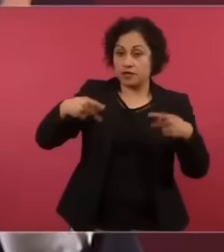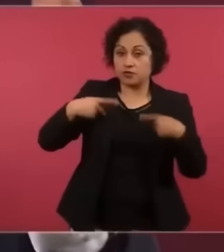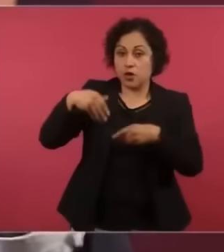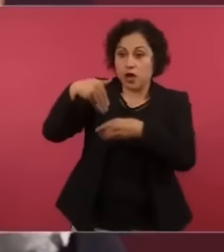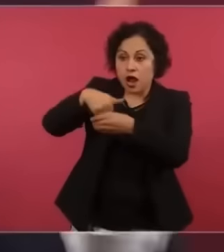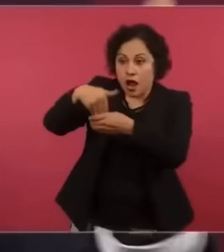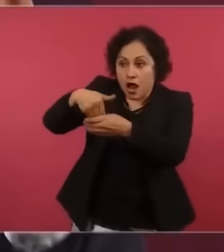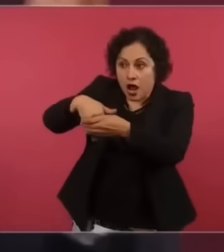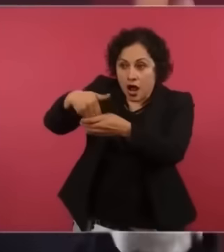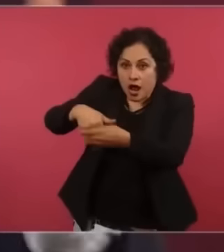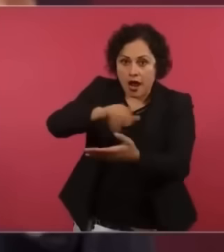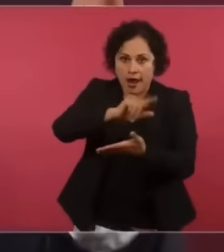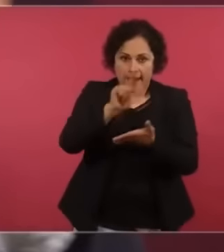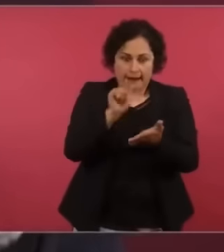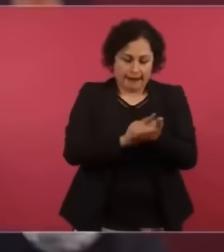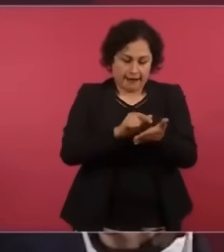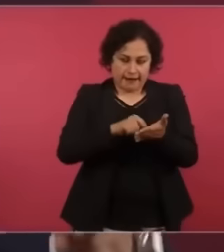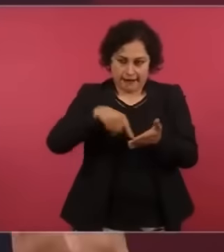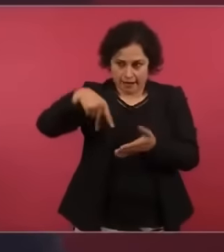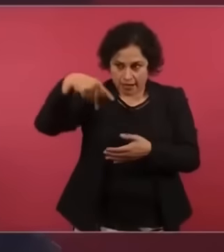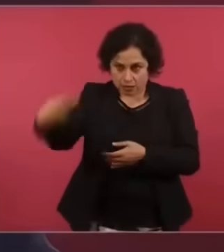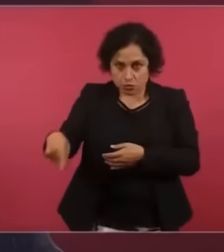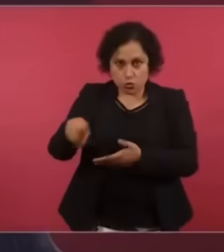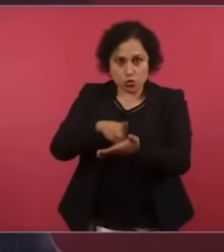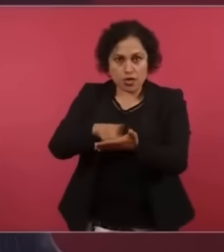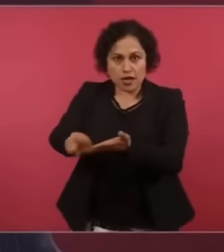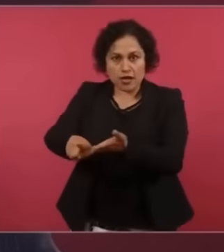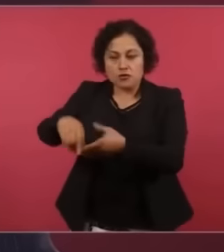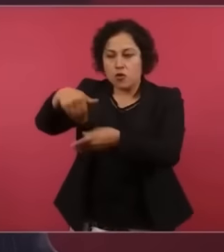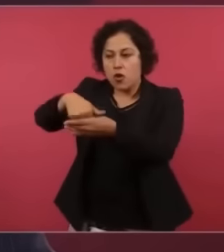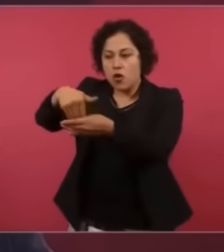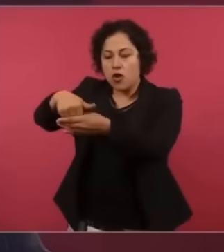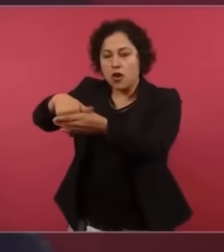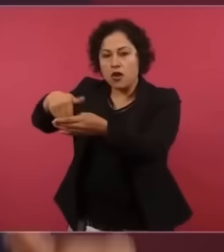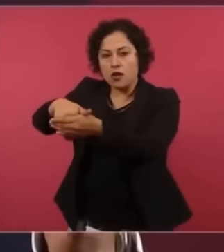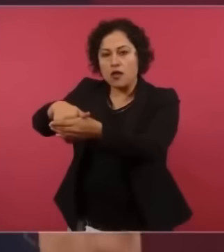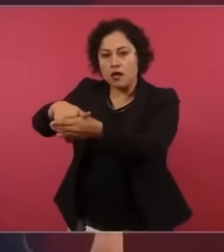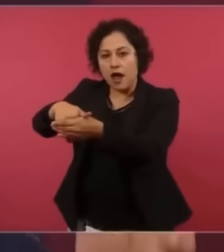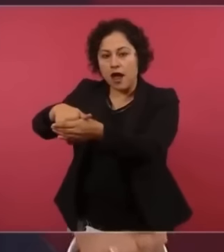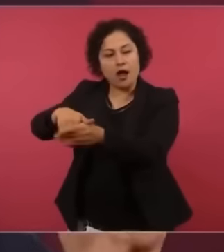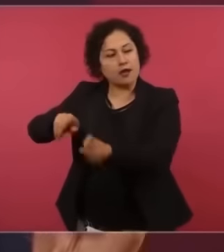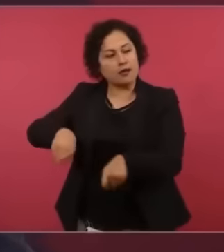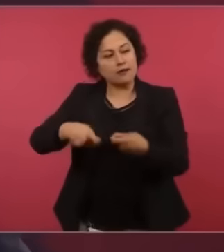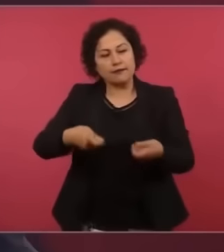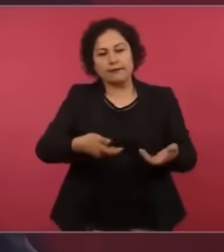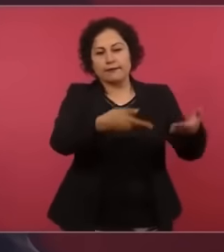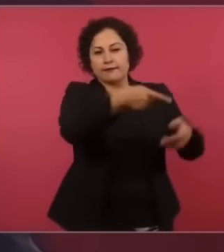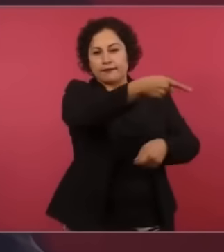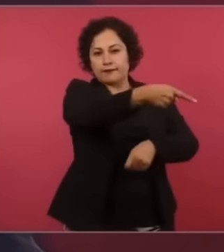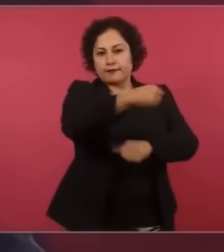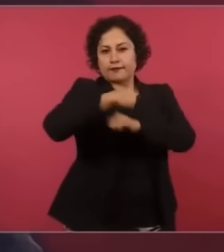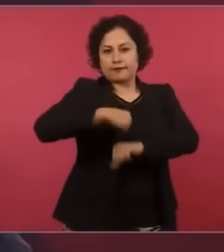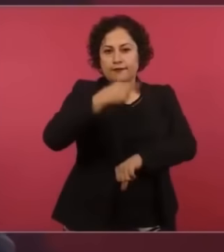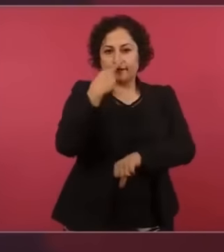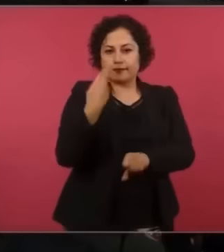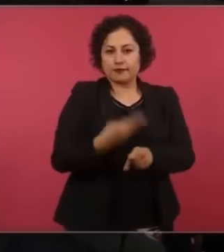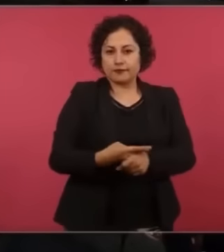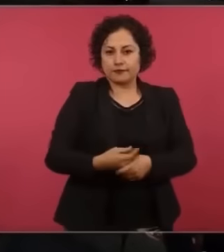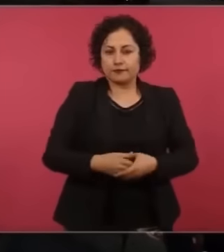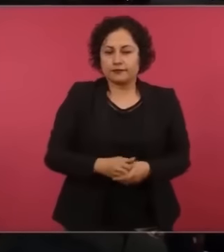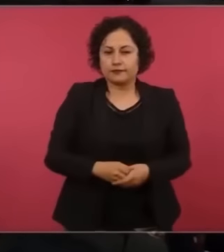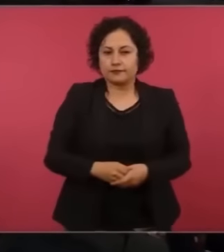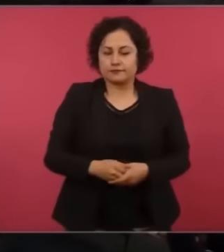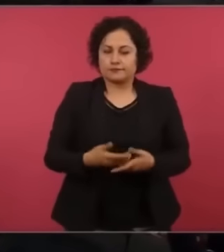lo que por ley le corresponde a los trabajadores. Para empezar, sin ningún